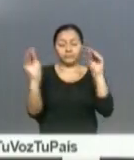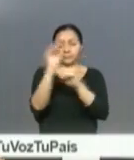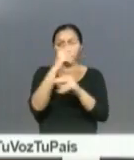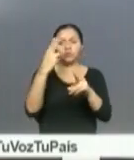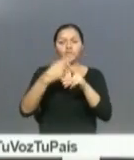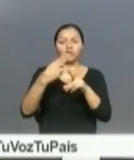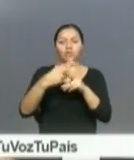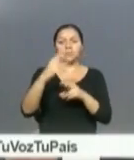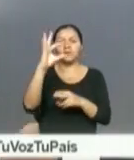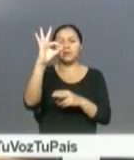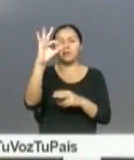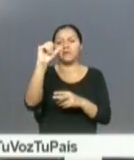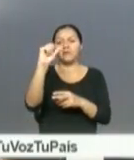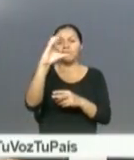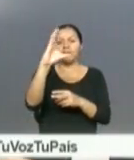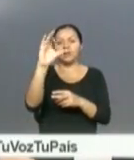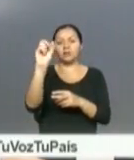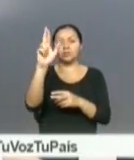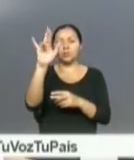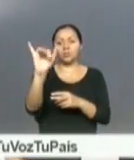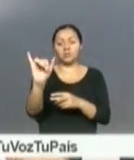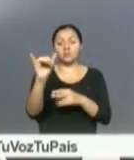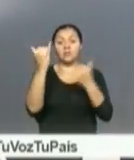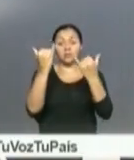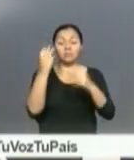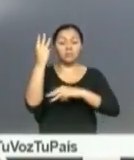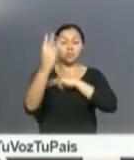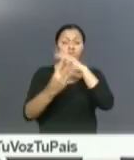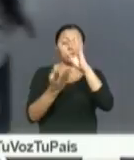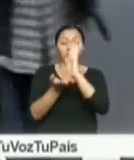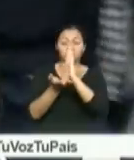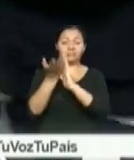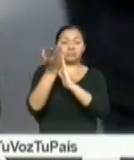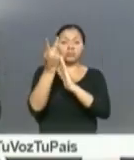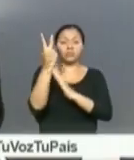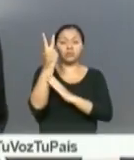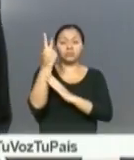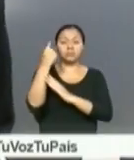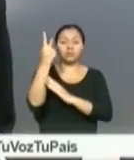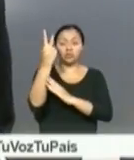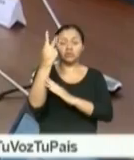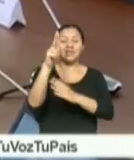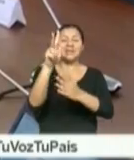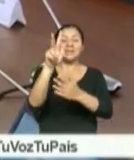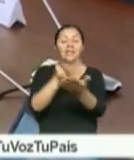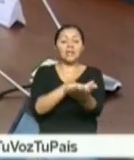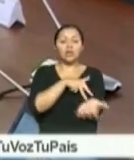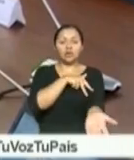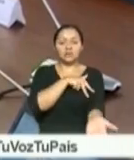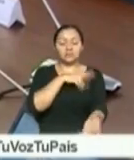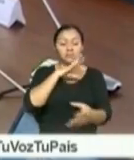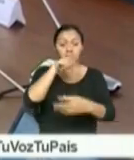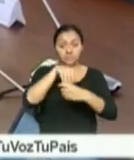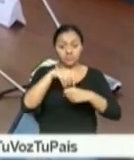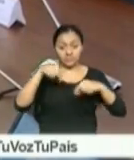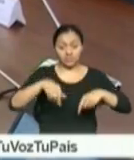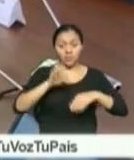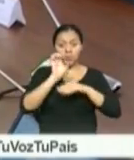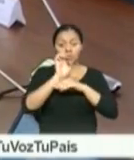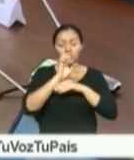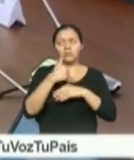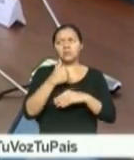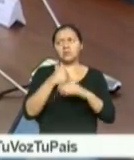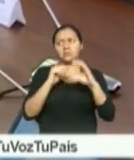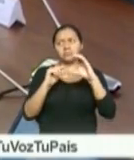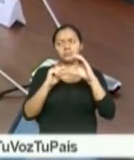.8 trillones de dólares a escala mundial. En Ecuador, las empresas dedicadas al factoring aportan entre el 1